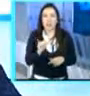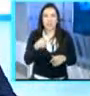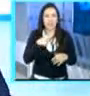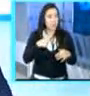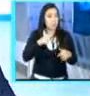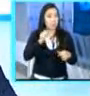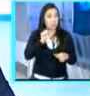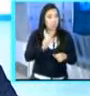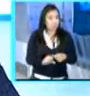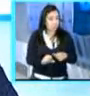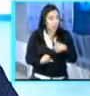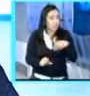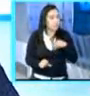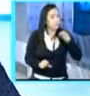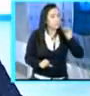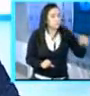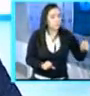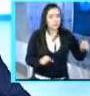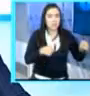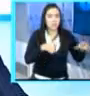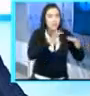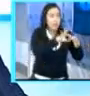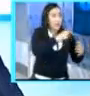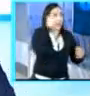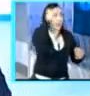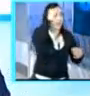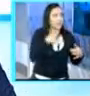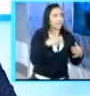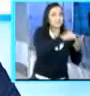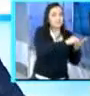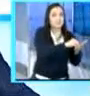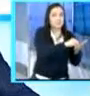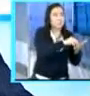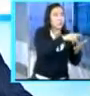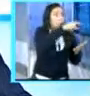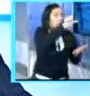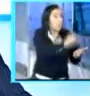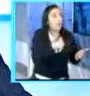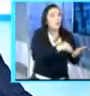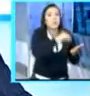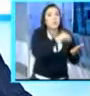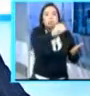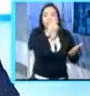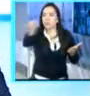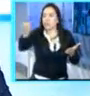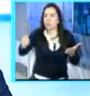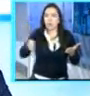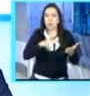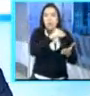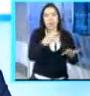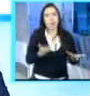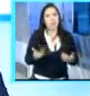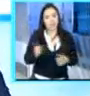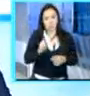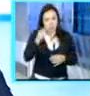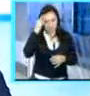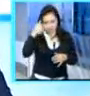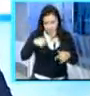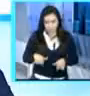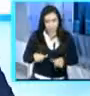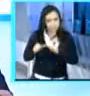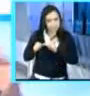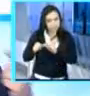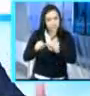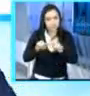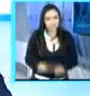de votos. Pero yo creo que el escenario político del 2016 va a ser similar al